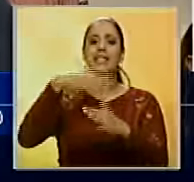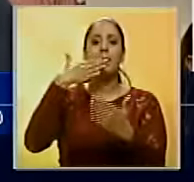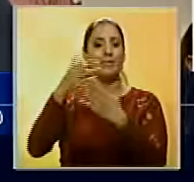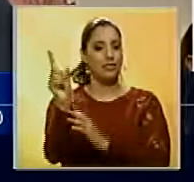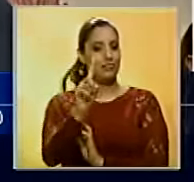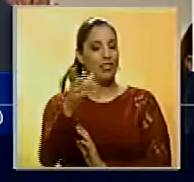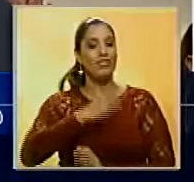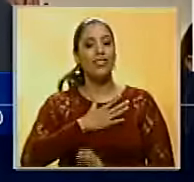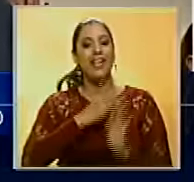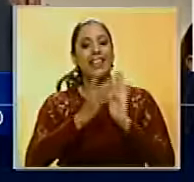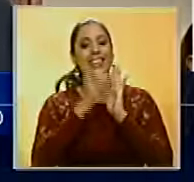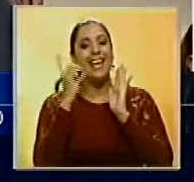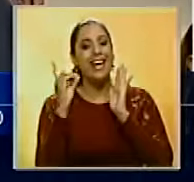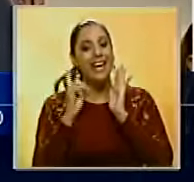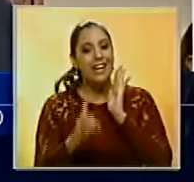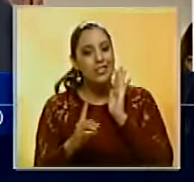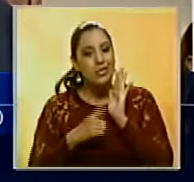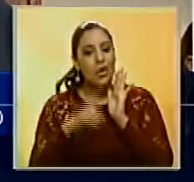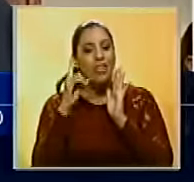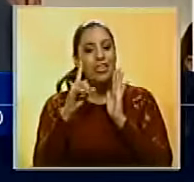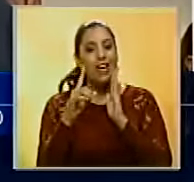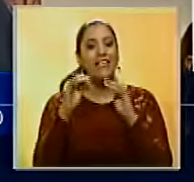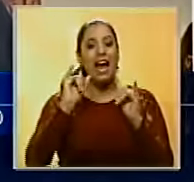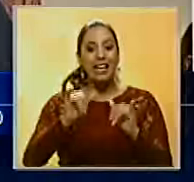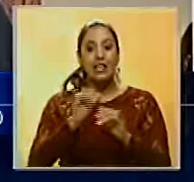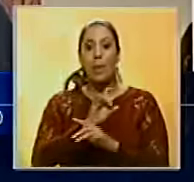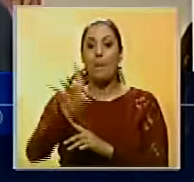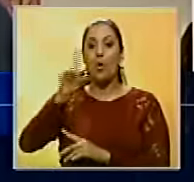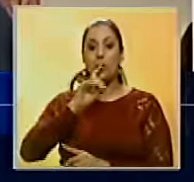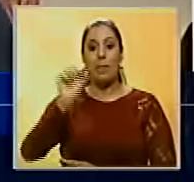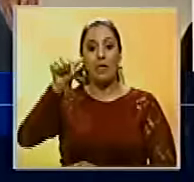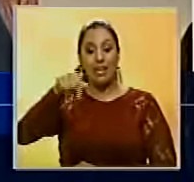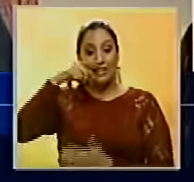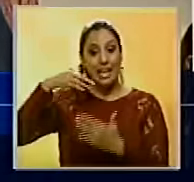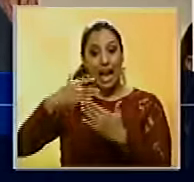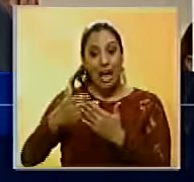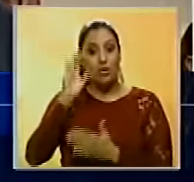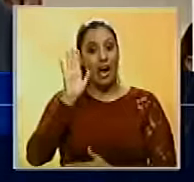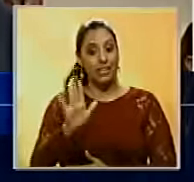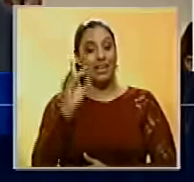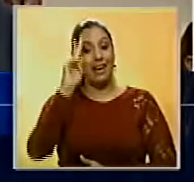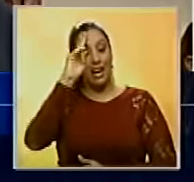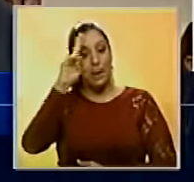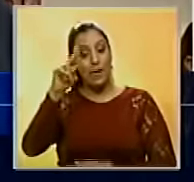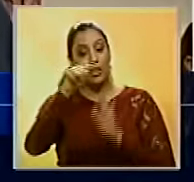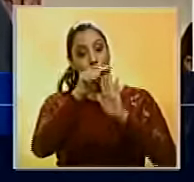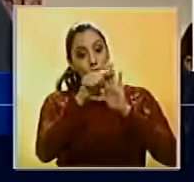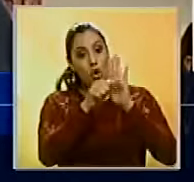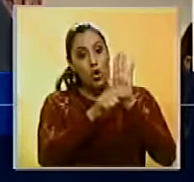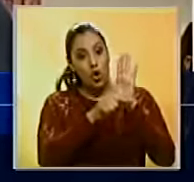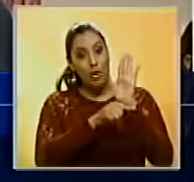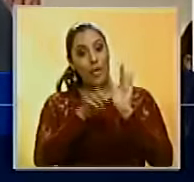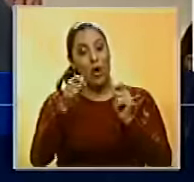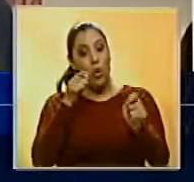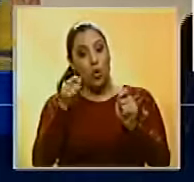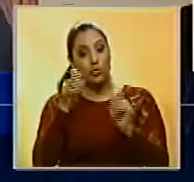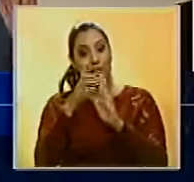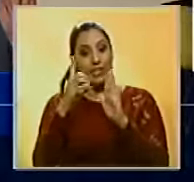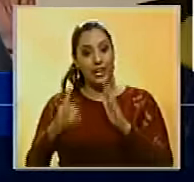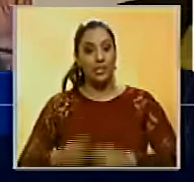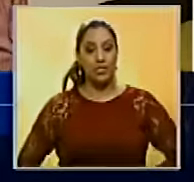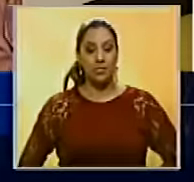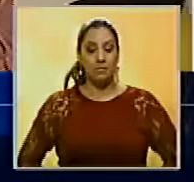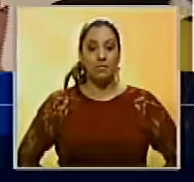exigiendo el derecho a que se haga revocatorio este año, como lo dice la Constitución, y que se cumpla con el reglamento, el cual regula este derecho.